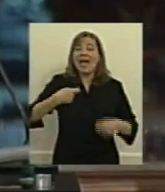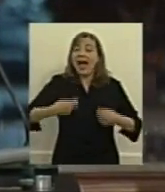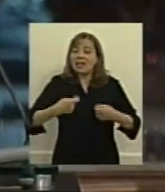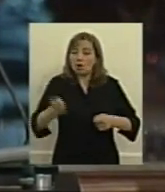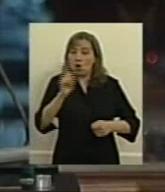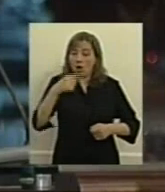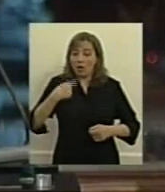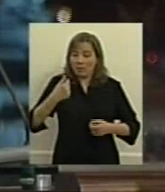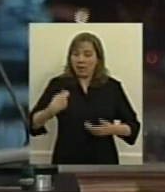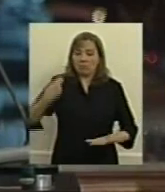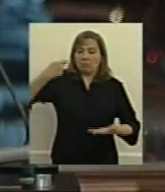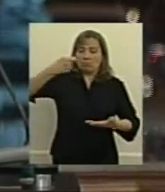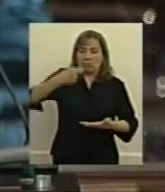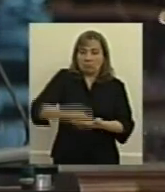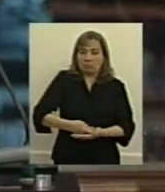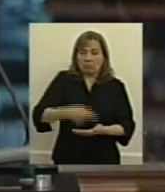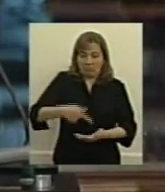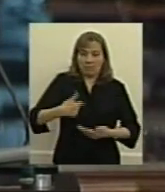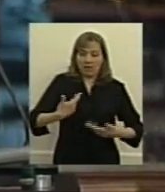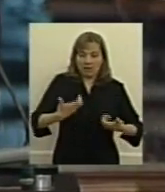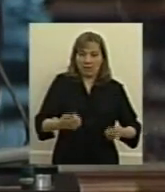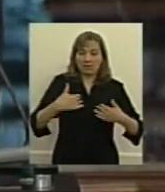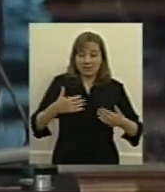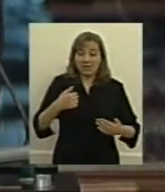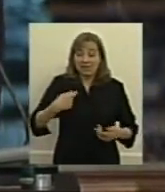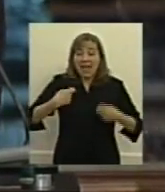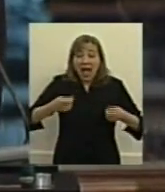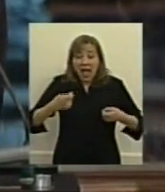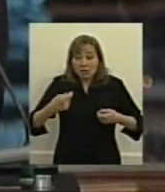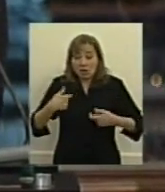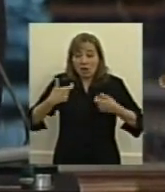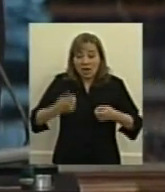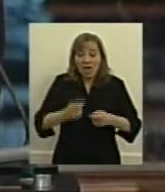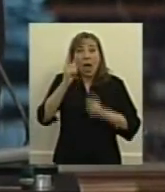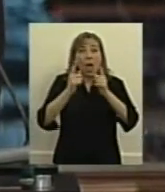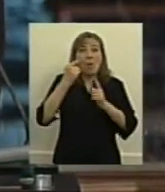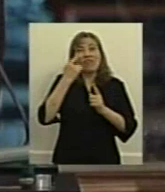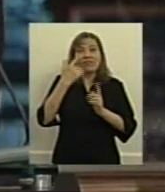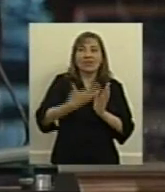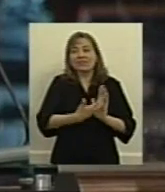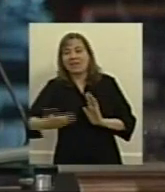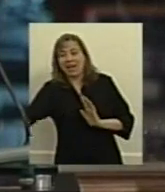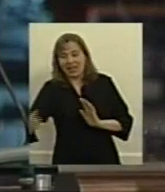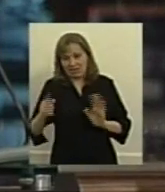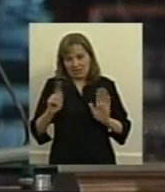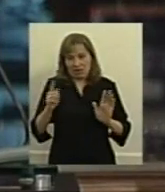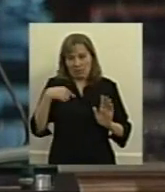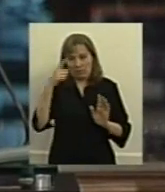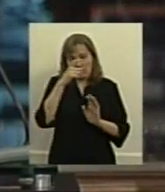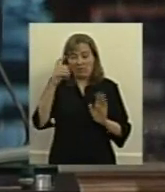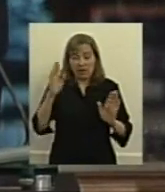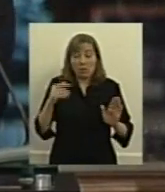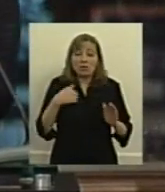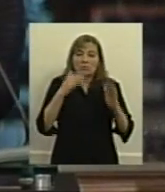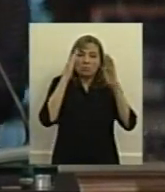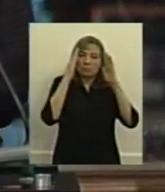que si la inversión no está bien orientada o alguien se lleva parte de la inversión estamos en problemas lo que tenemos que tratar y lo que estamos